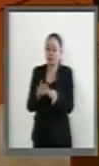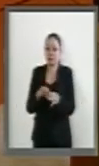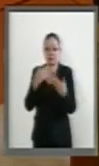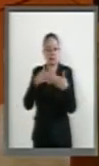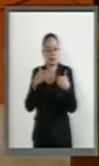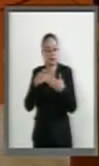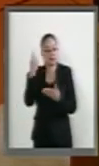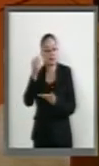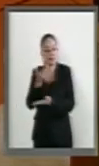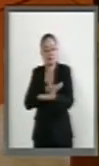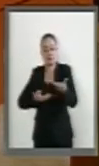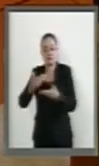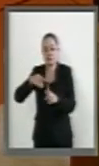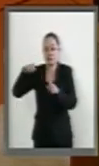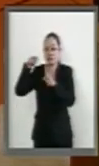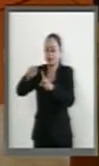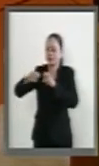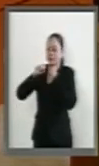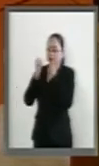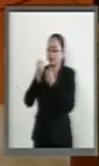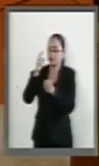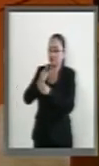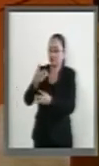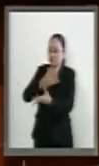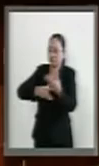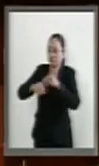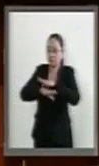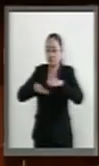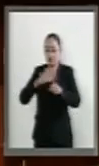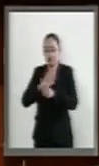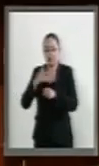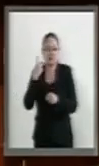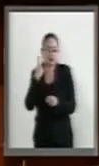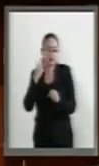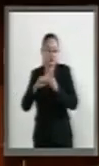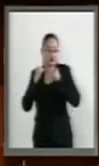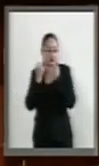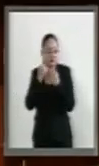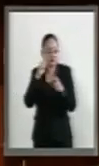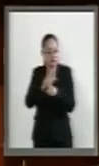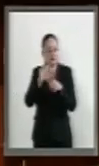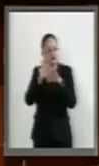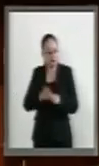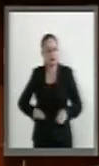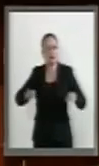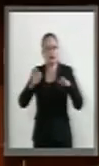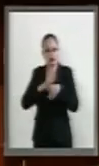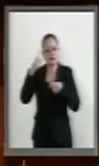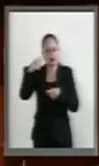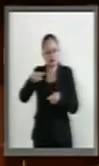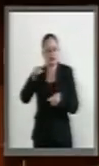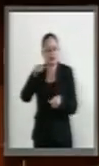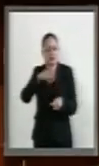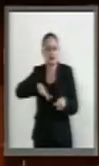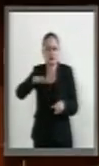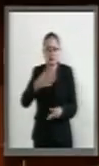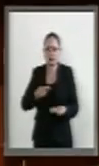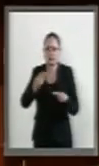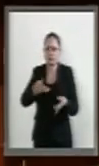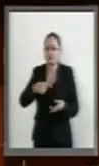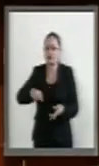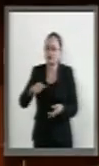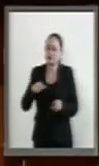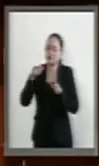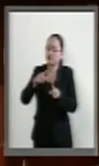comercial con un enfoque social sustentado en políticas públicas sociales muy sólidas. Han planteado que